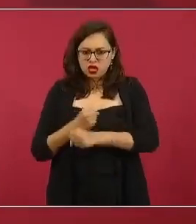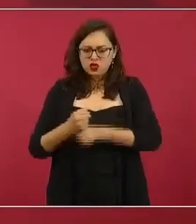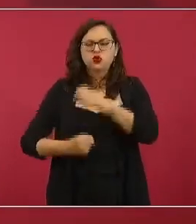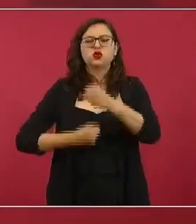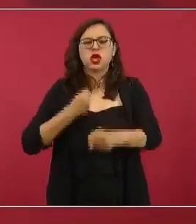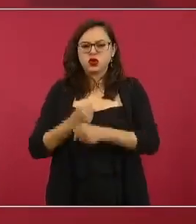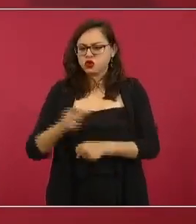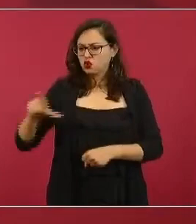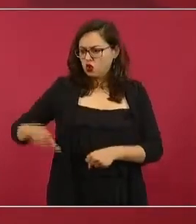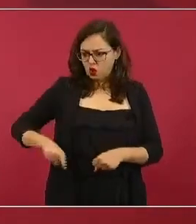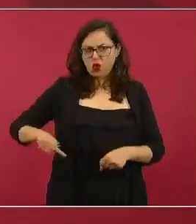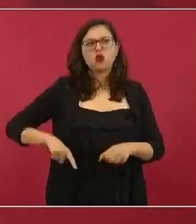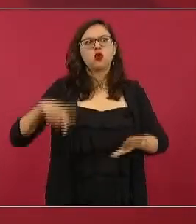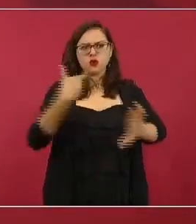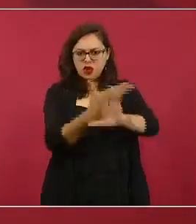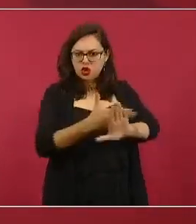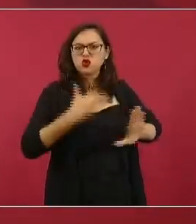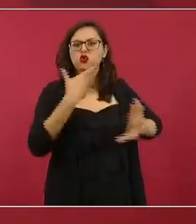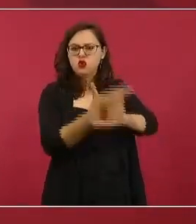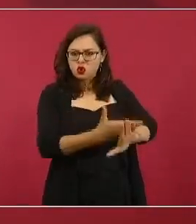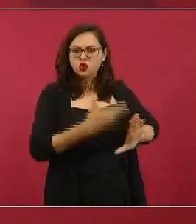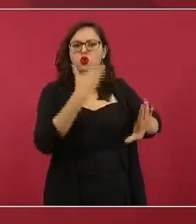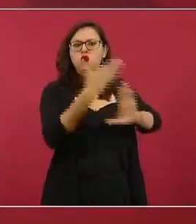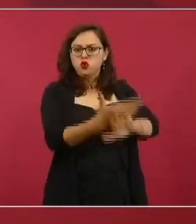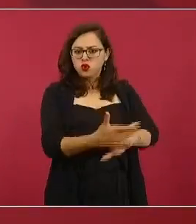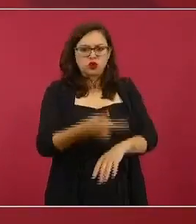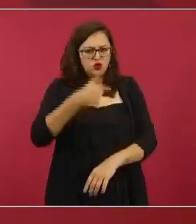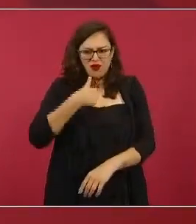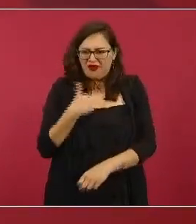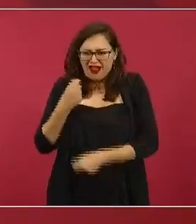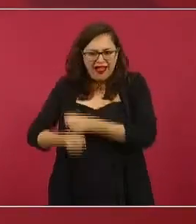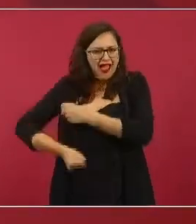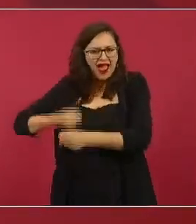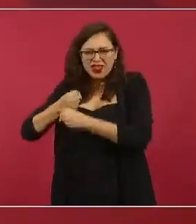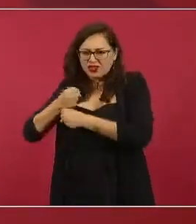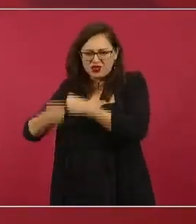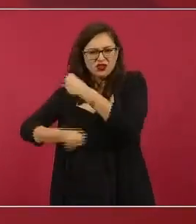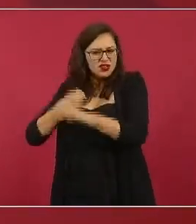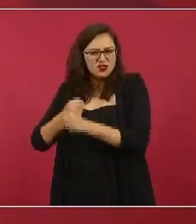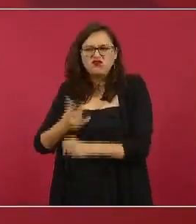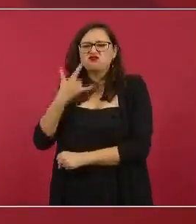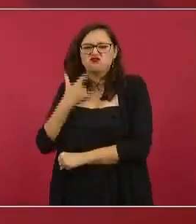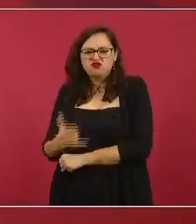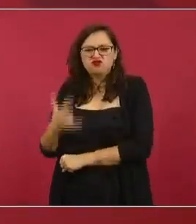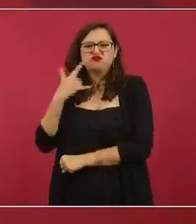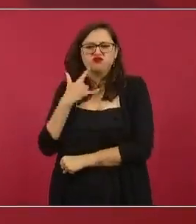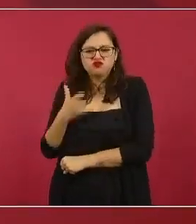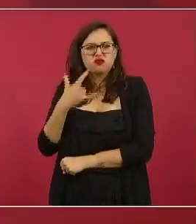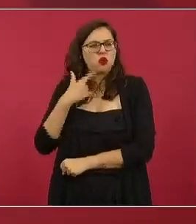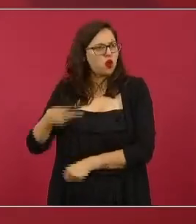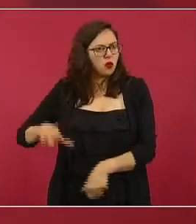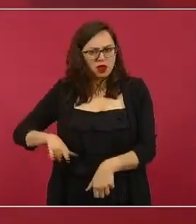luché años en contra de un régimen autoritario corrupto